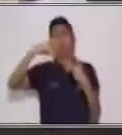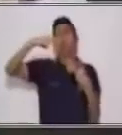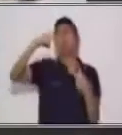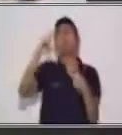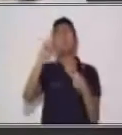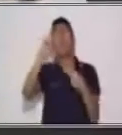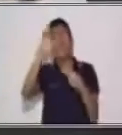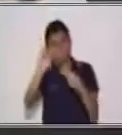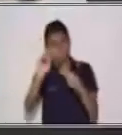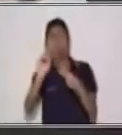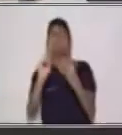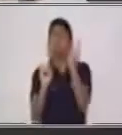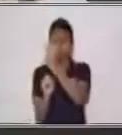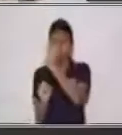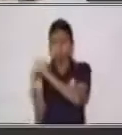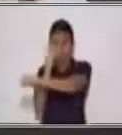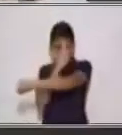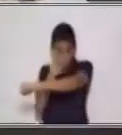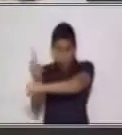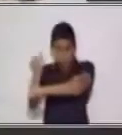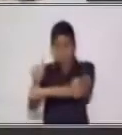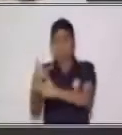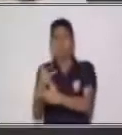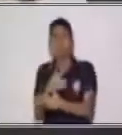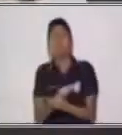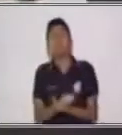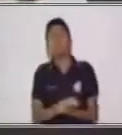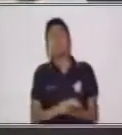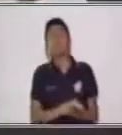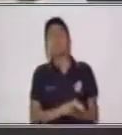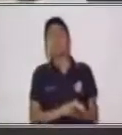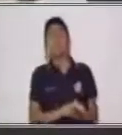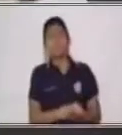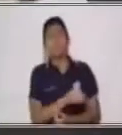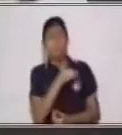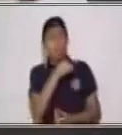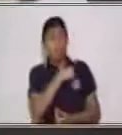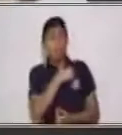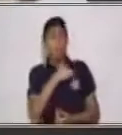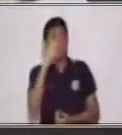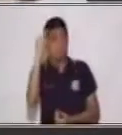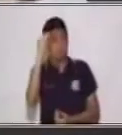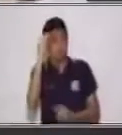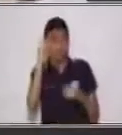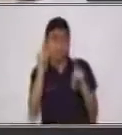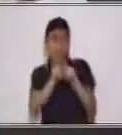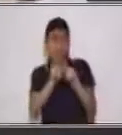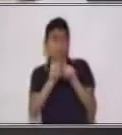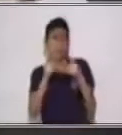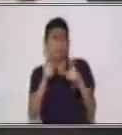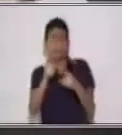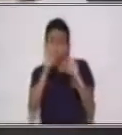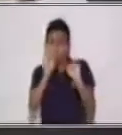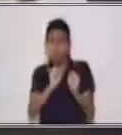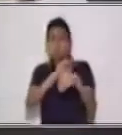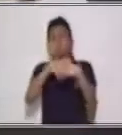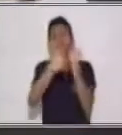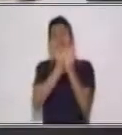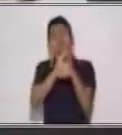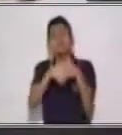Bueno, quiero recordarte que utilizar constantemente agua y jabón